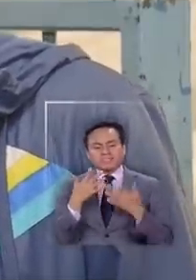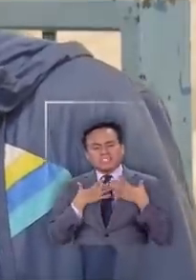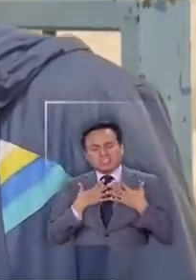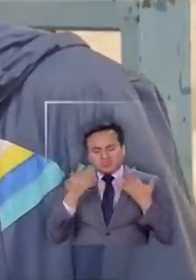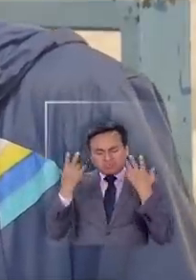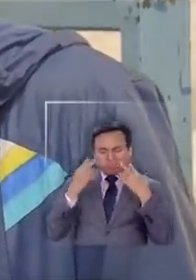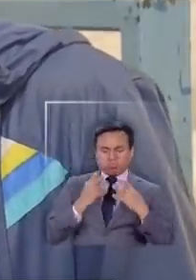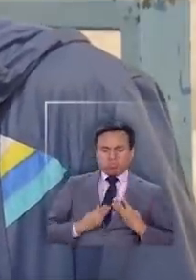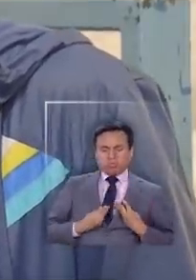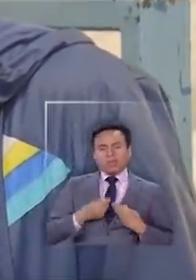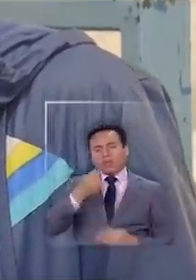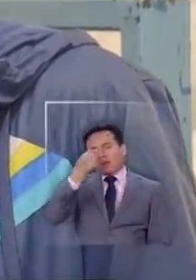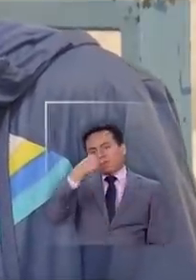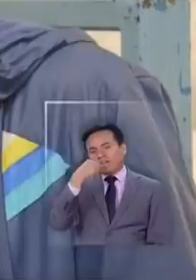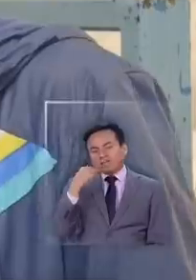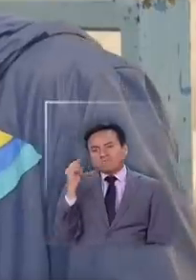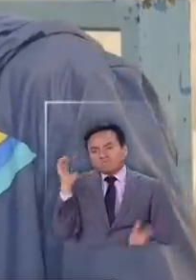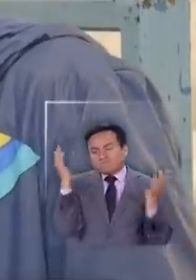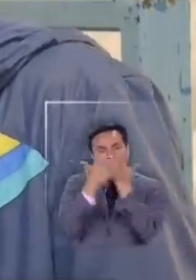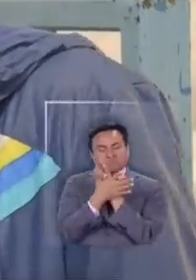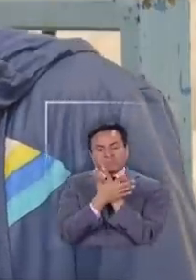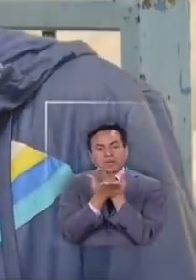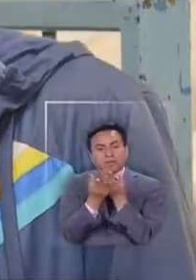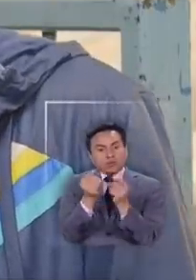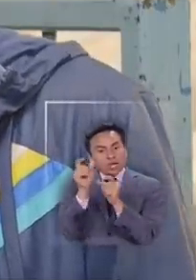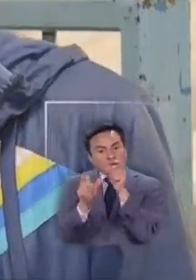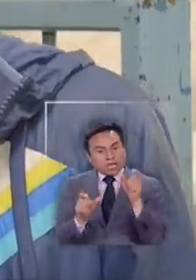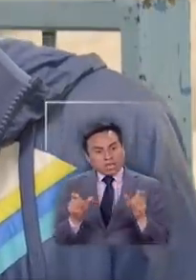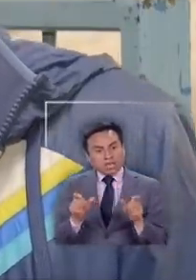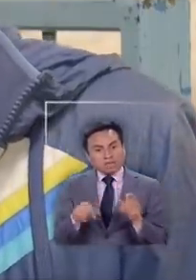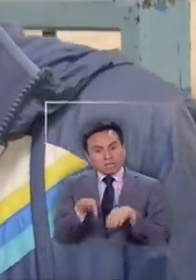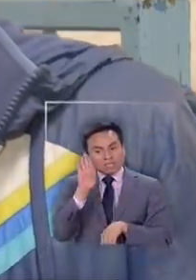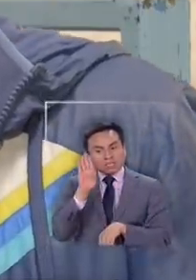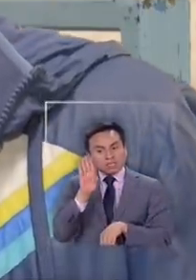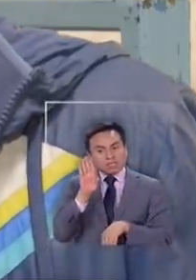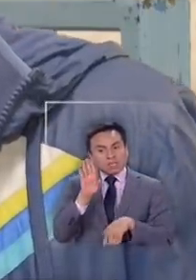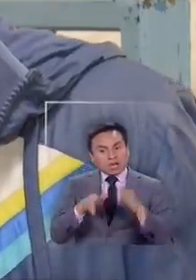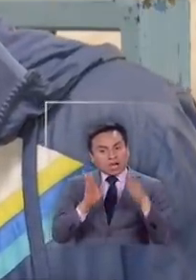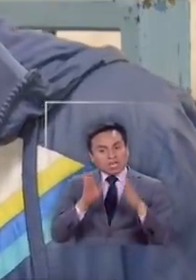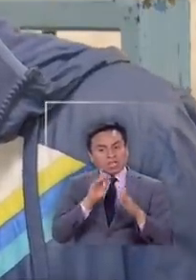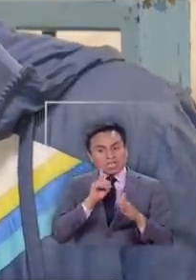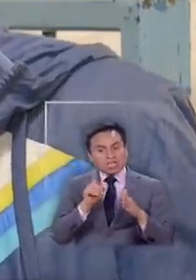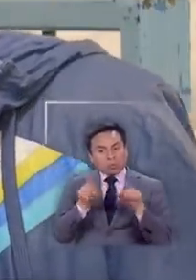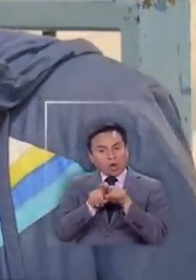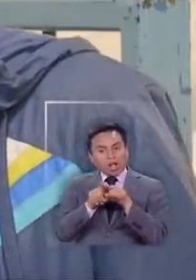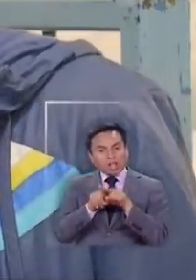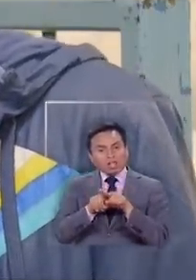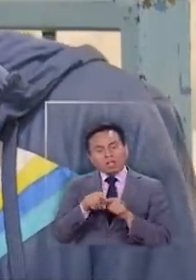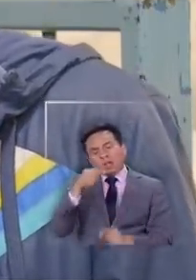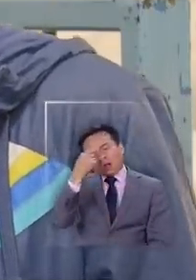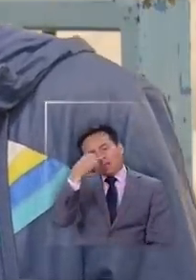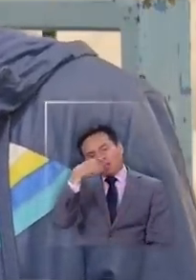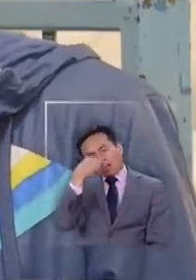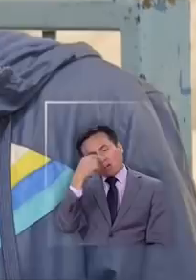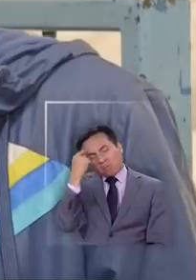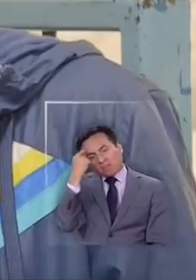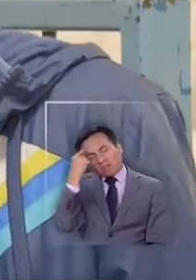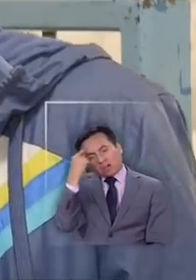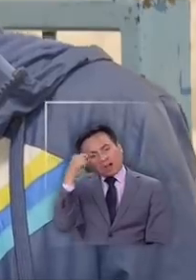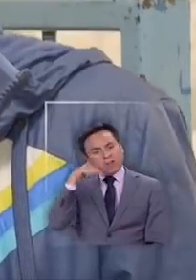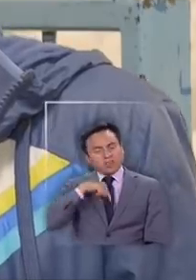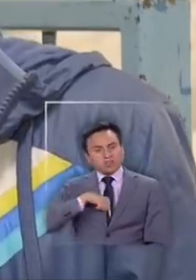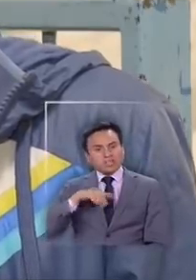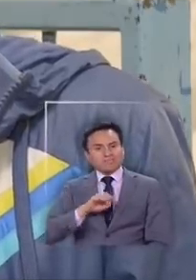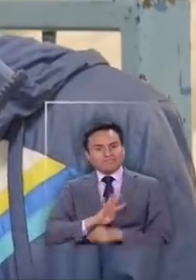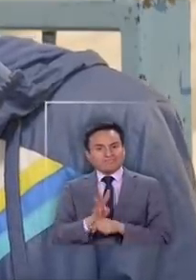son como un resfriado común y a lo mejor hay mucha gente de calle que tiene está como ellos dicen estoy resfriado y no saben que a lo mejor